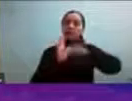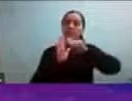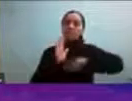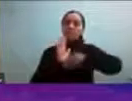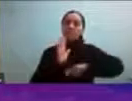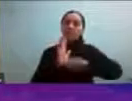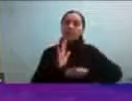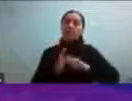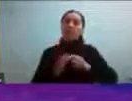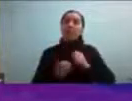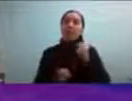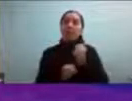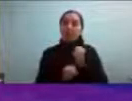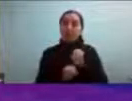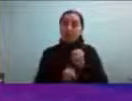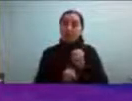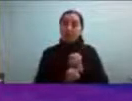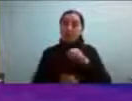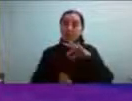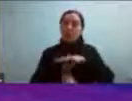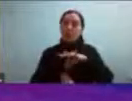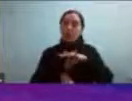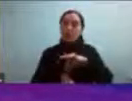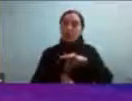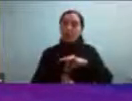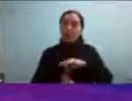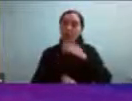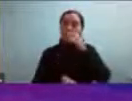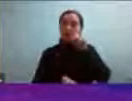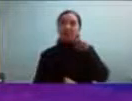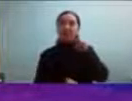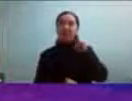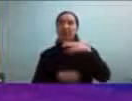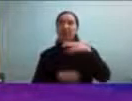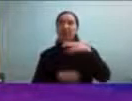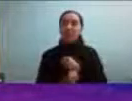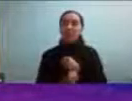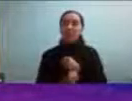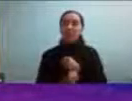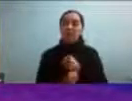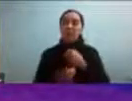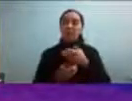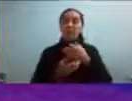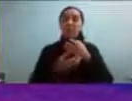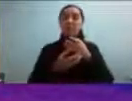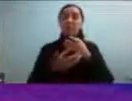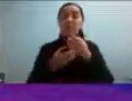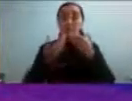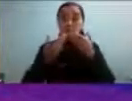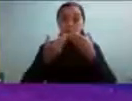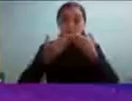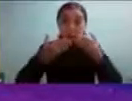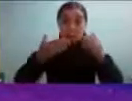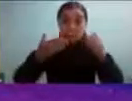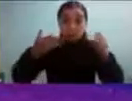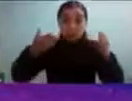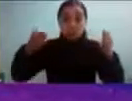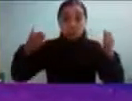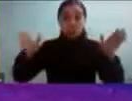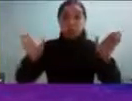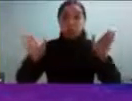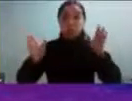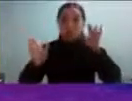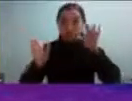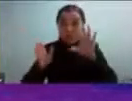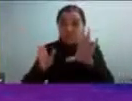terapéutico me diagnosticaron depresión y la depresión fue como la ventana que me ayudó a llegar a mi diagnóstico